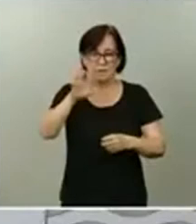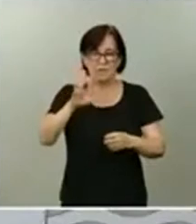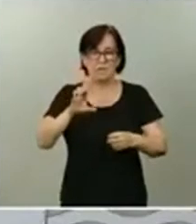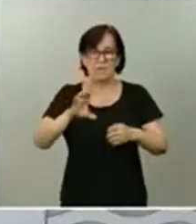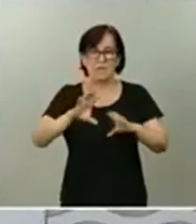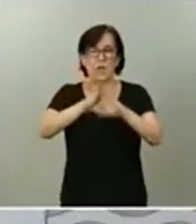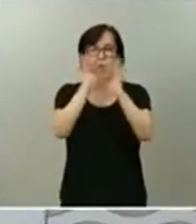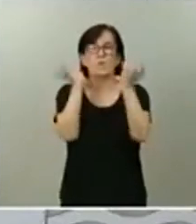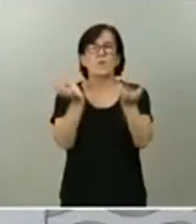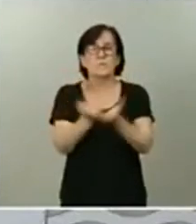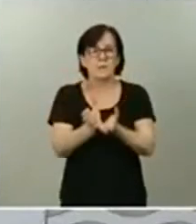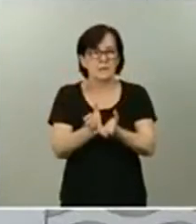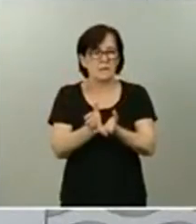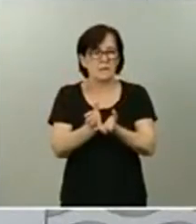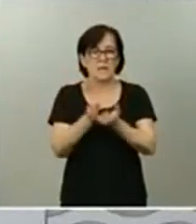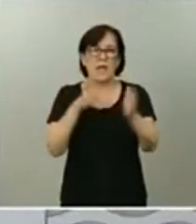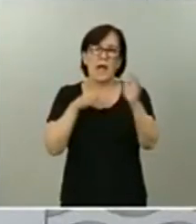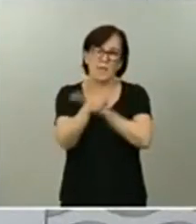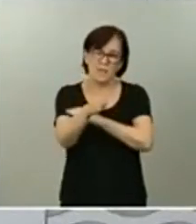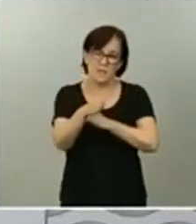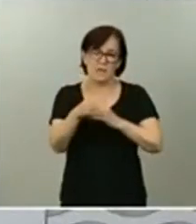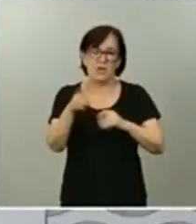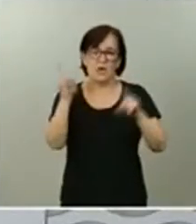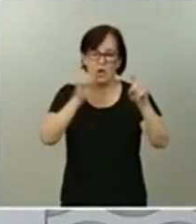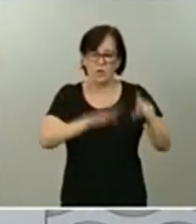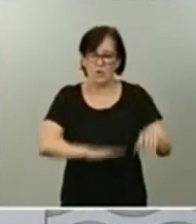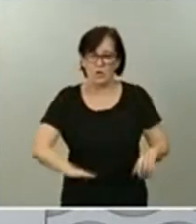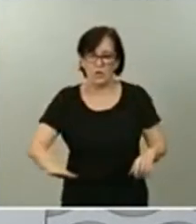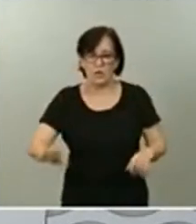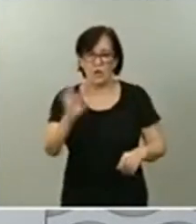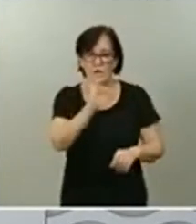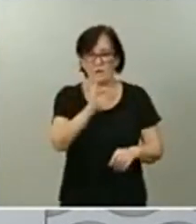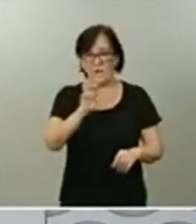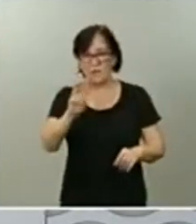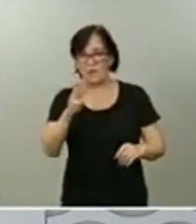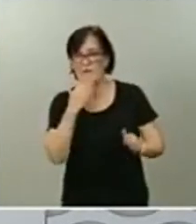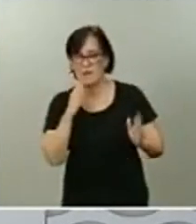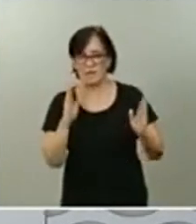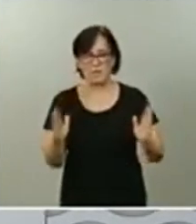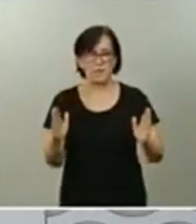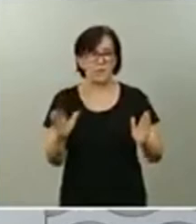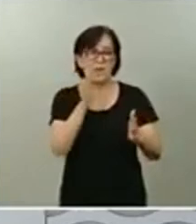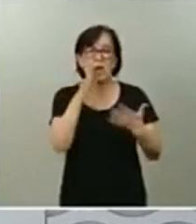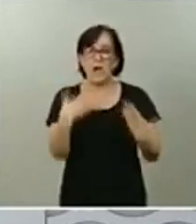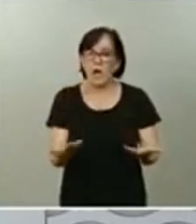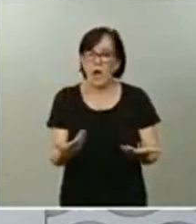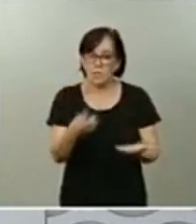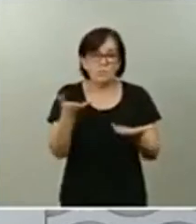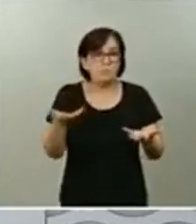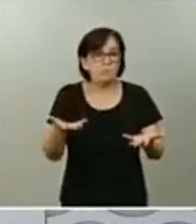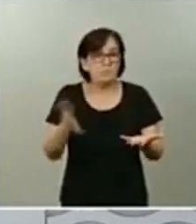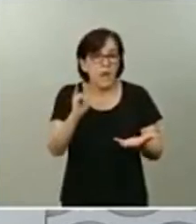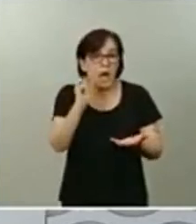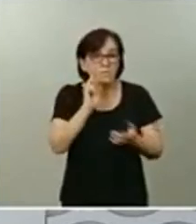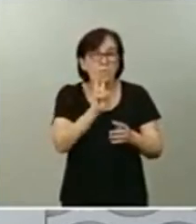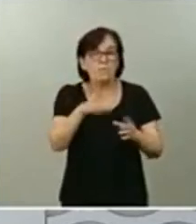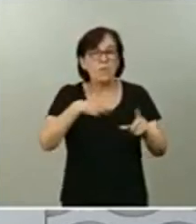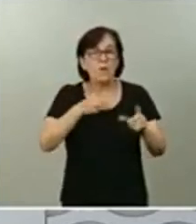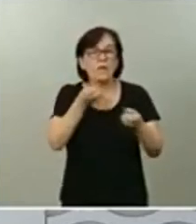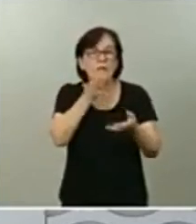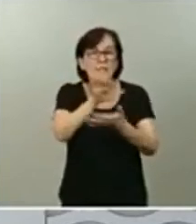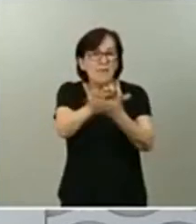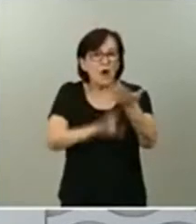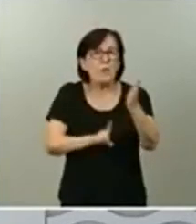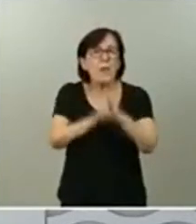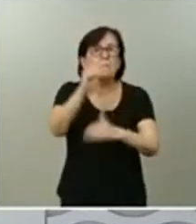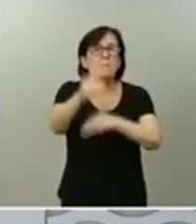del acceso a la educación infantil de cero a tres años. Tienen ustedes a su disposición el informe Progreso y se